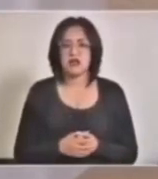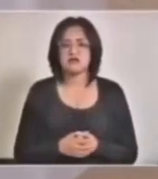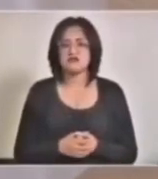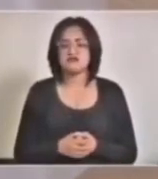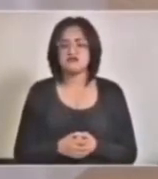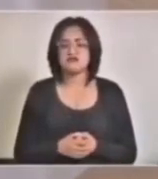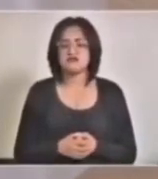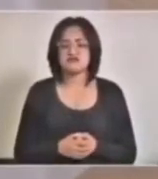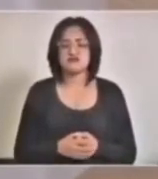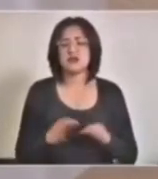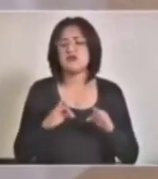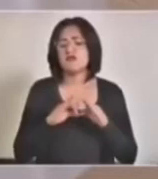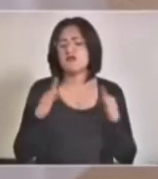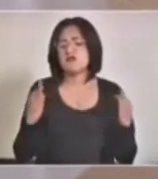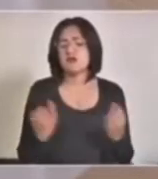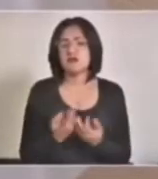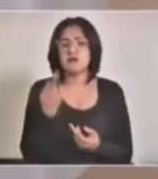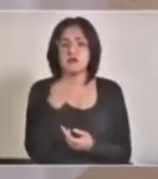de actuar.